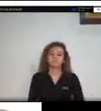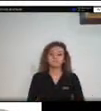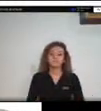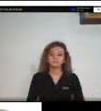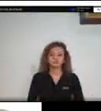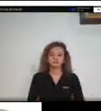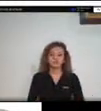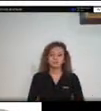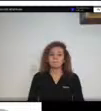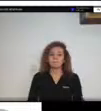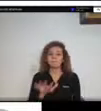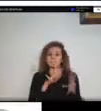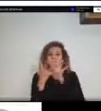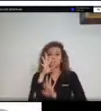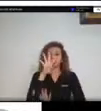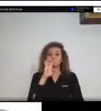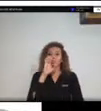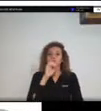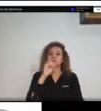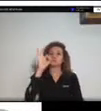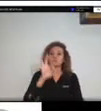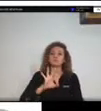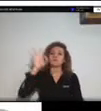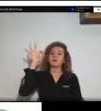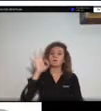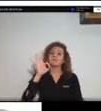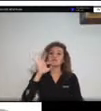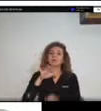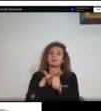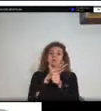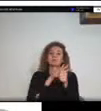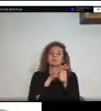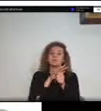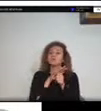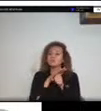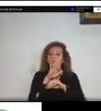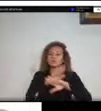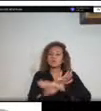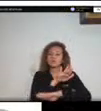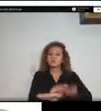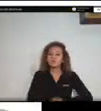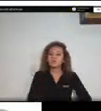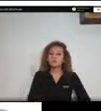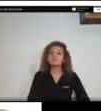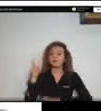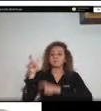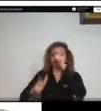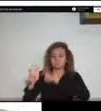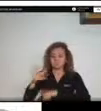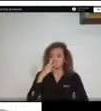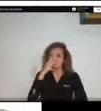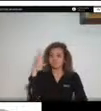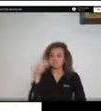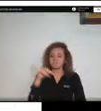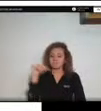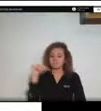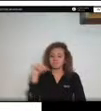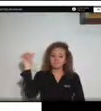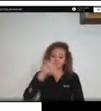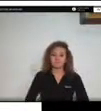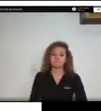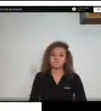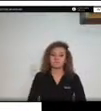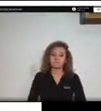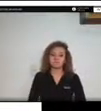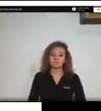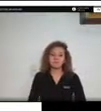casos estos eventos se deben a causas de terceros voluntarios entonces pues frente a esta situación desde